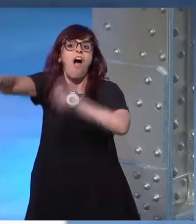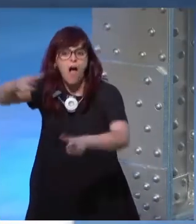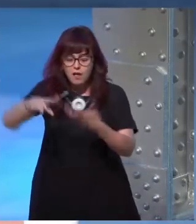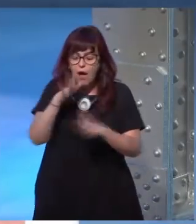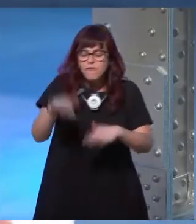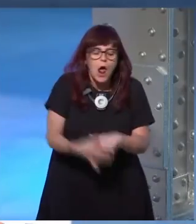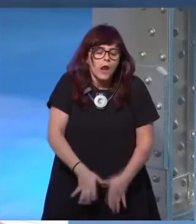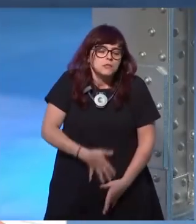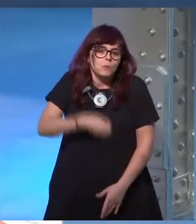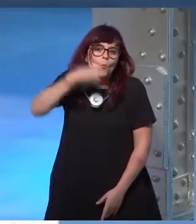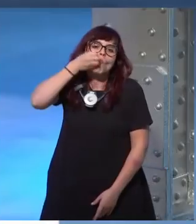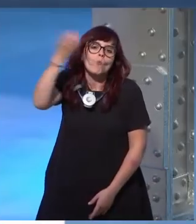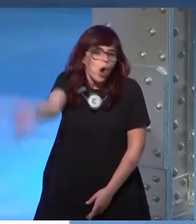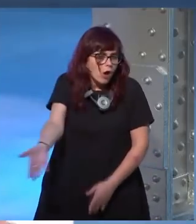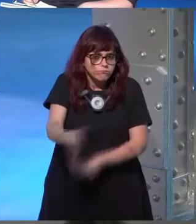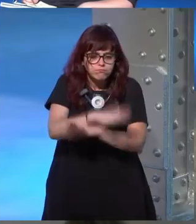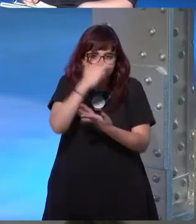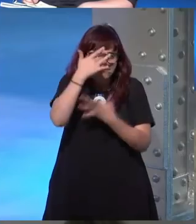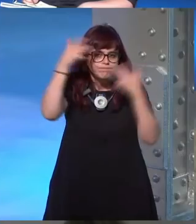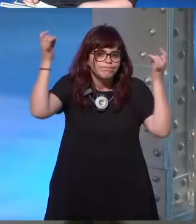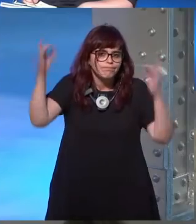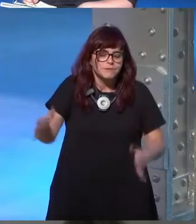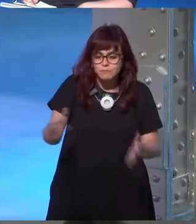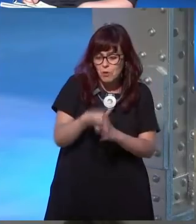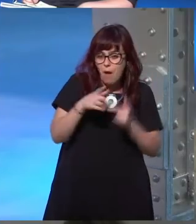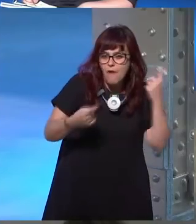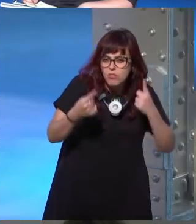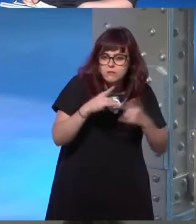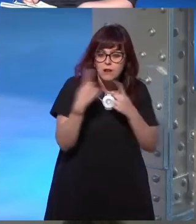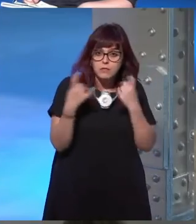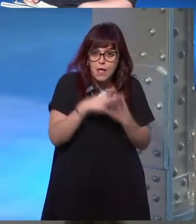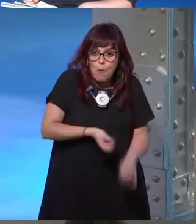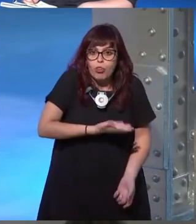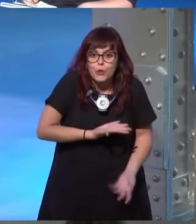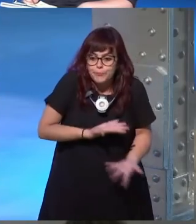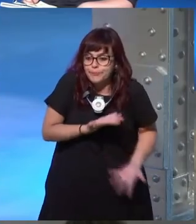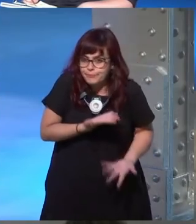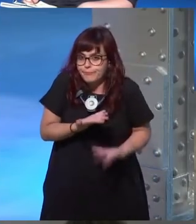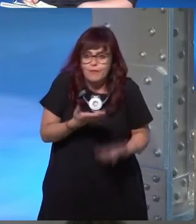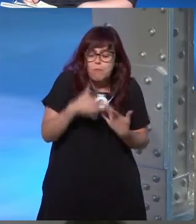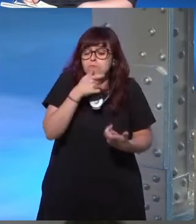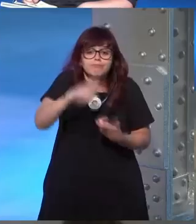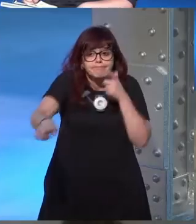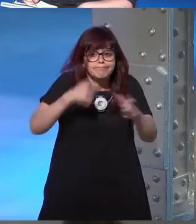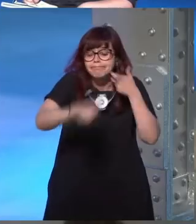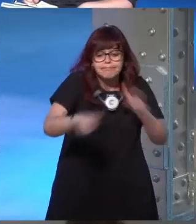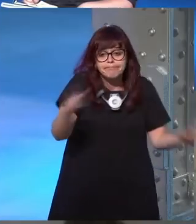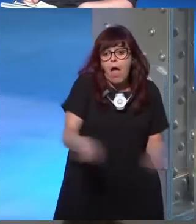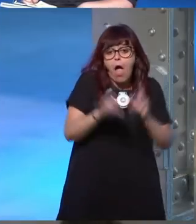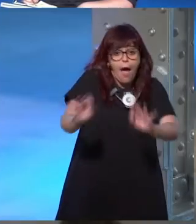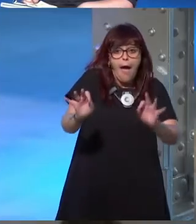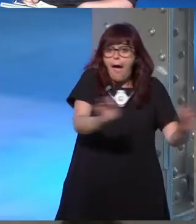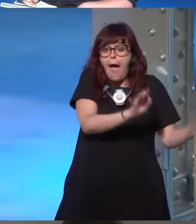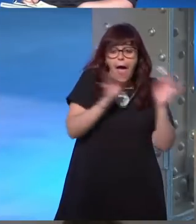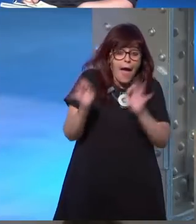puede servirte para aliviar un poco porque esas emociones tengo que saber como sacarlas y lo hice en las